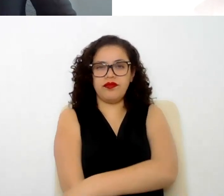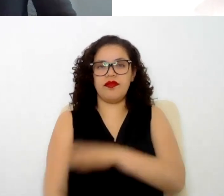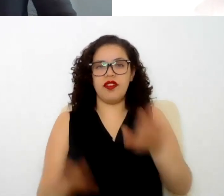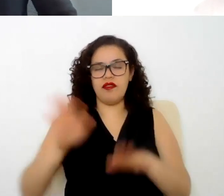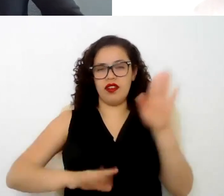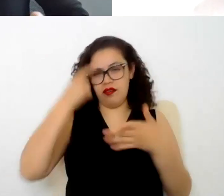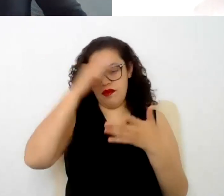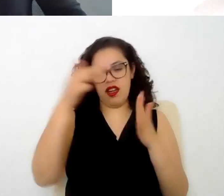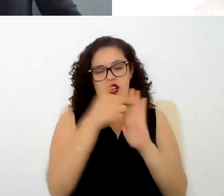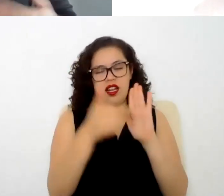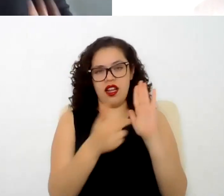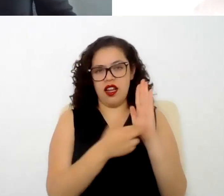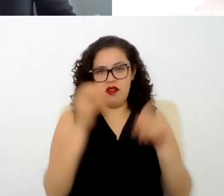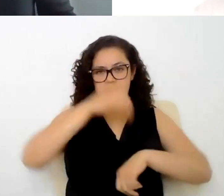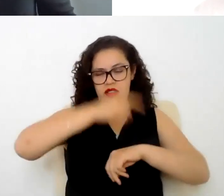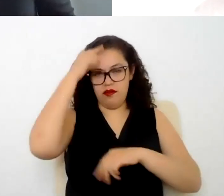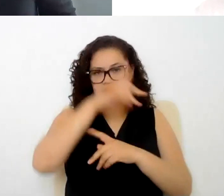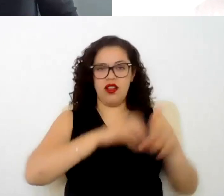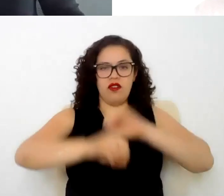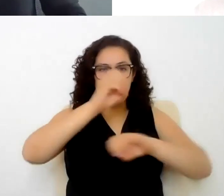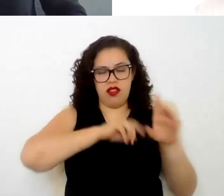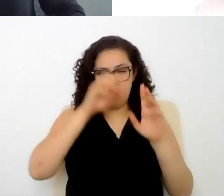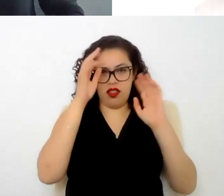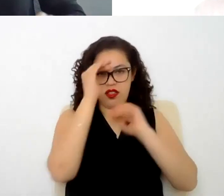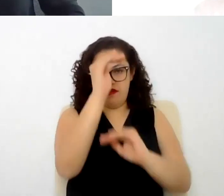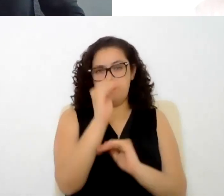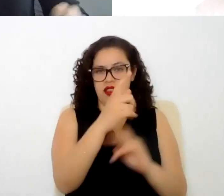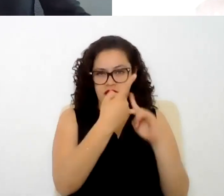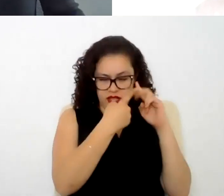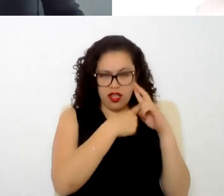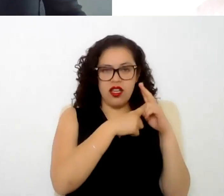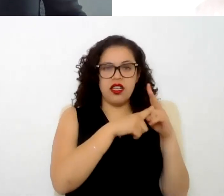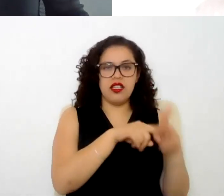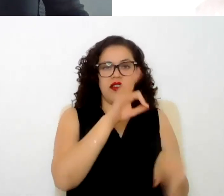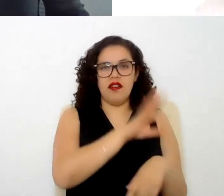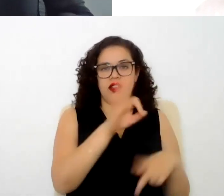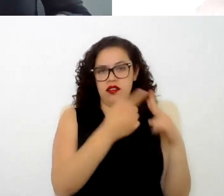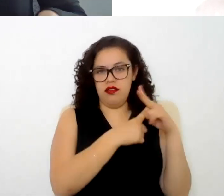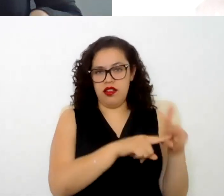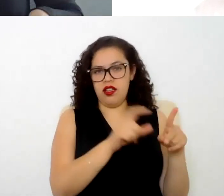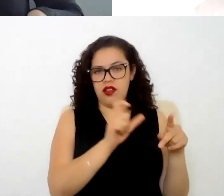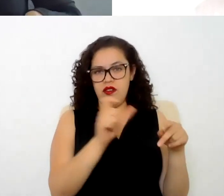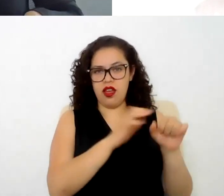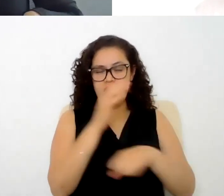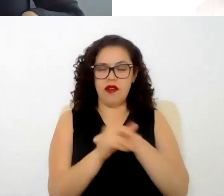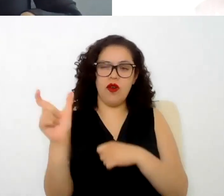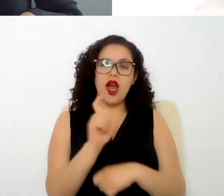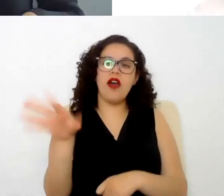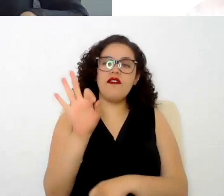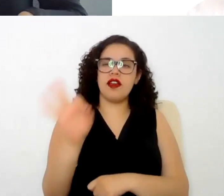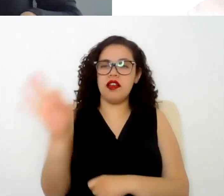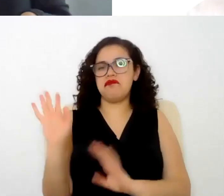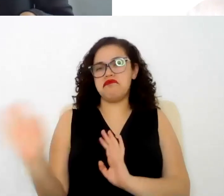clausulado que esta esta obra determinada inicia en fecha tal y va a culminar en fecha tal ¿no?